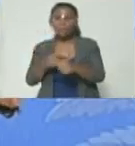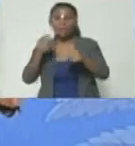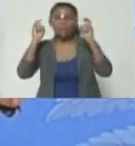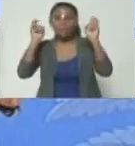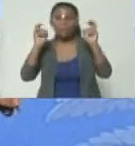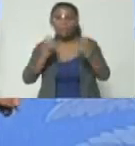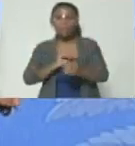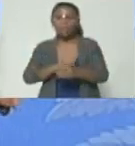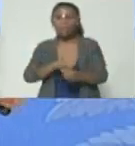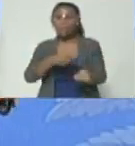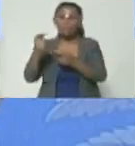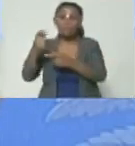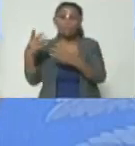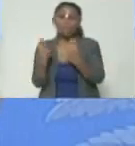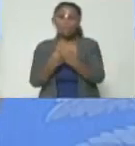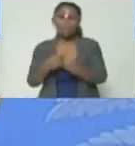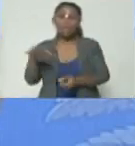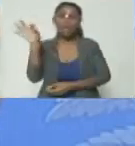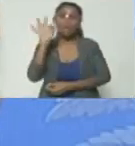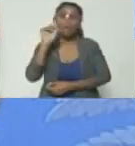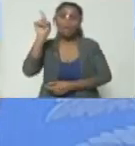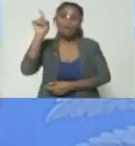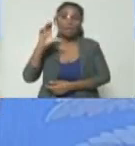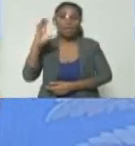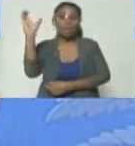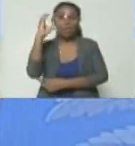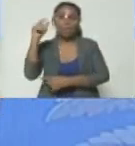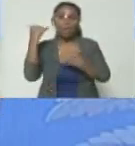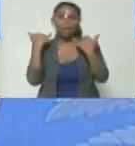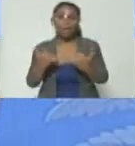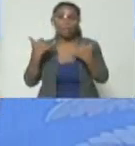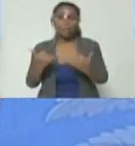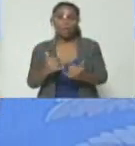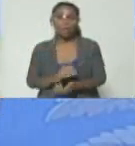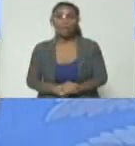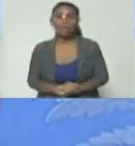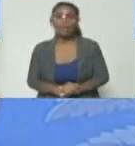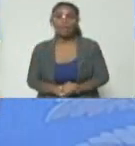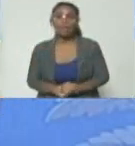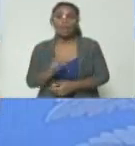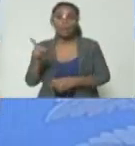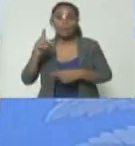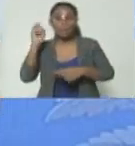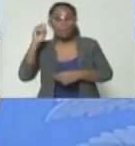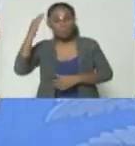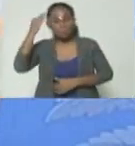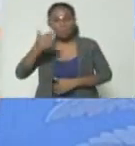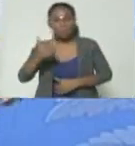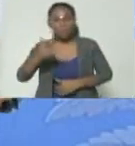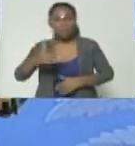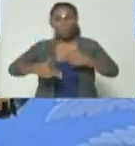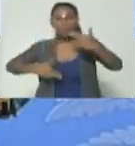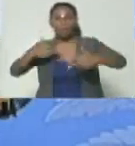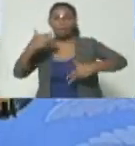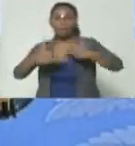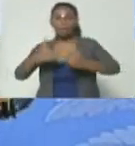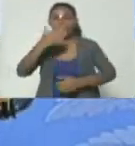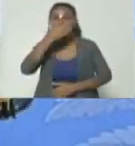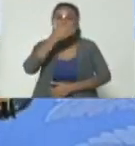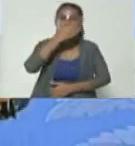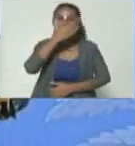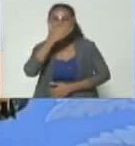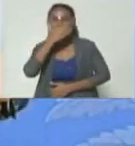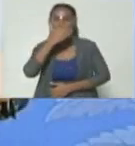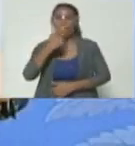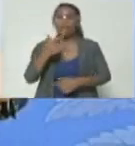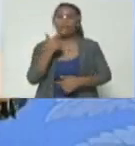exportación junto con la cocaína de Colombia en los actuales momentos mercenarios paramilitares y terrorismo ya